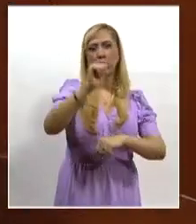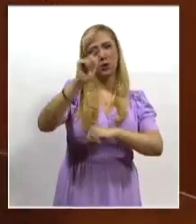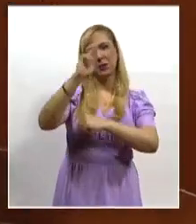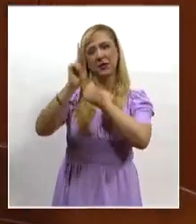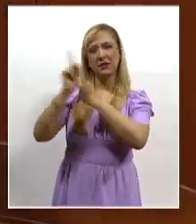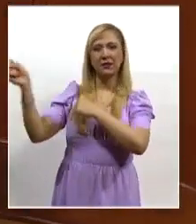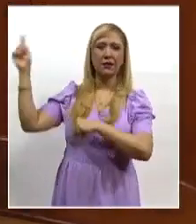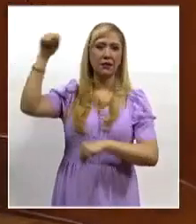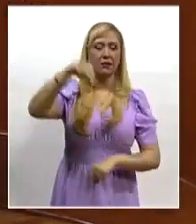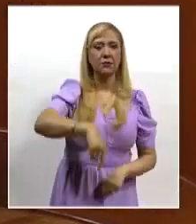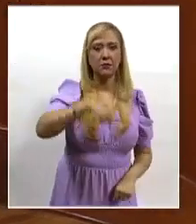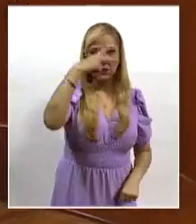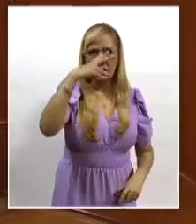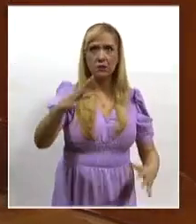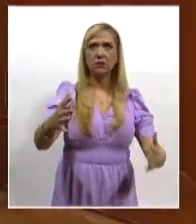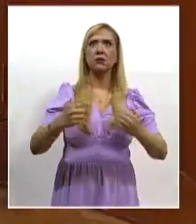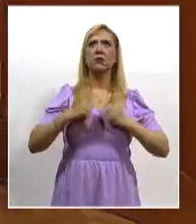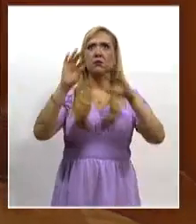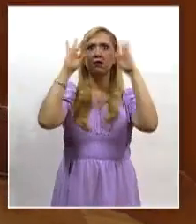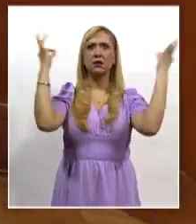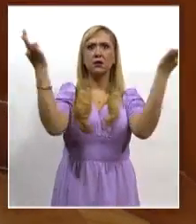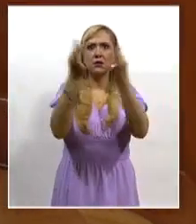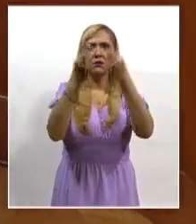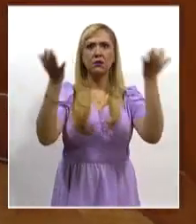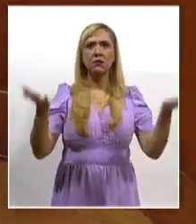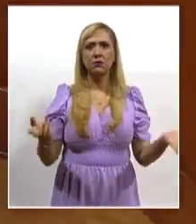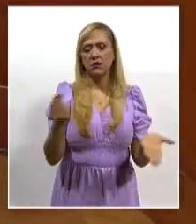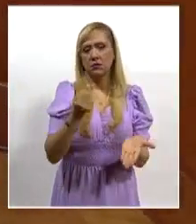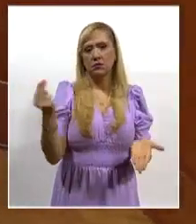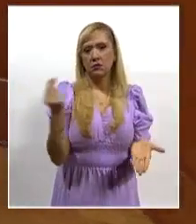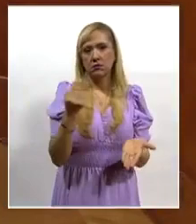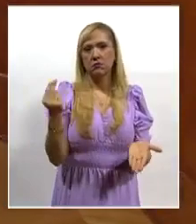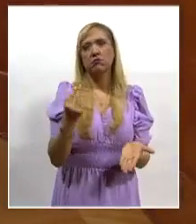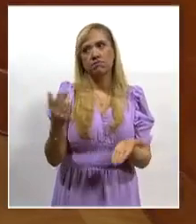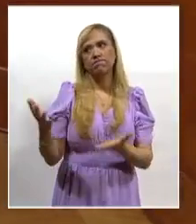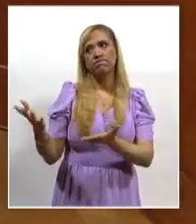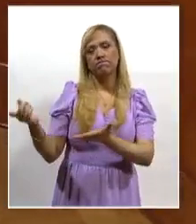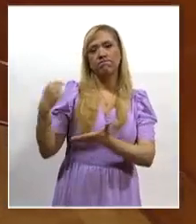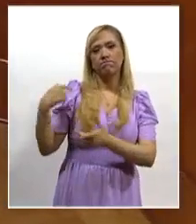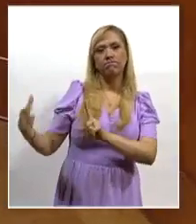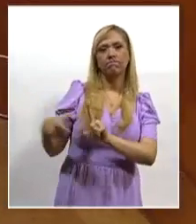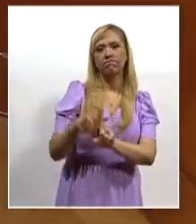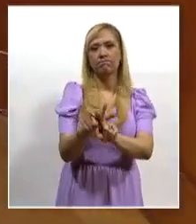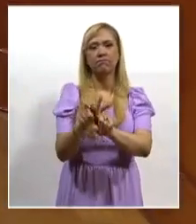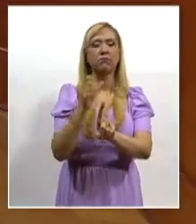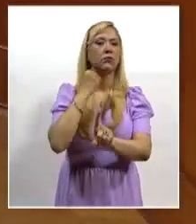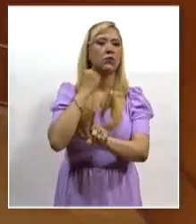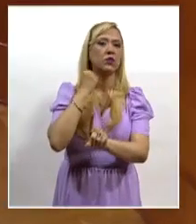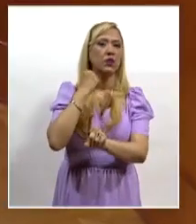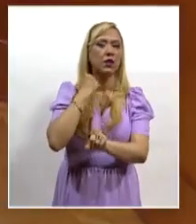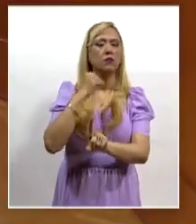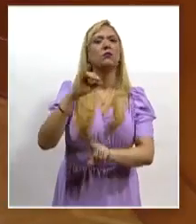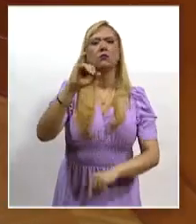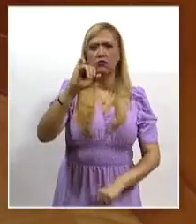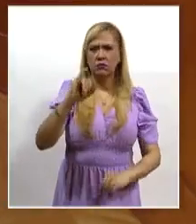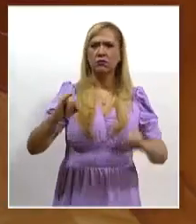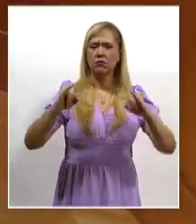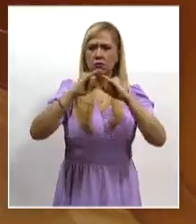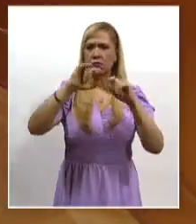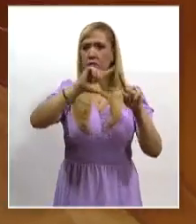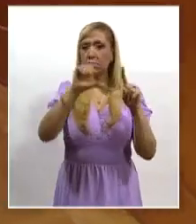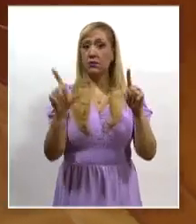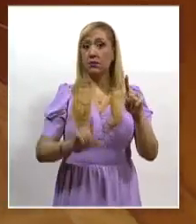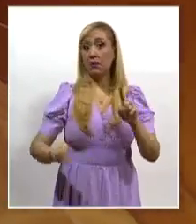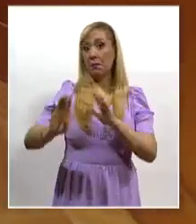sujetas a un procedimiento migratorio a contar con una defensa adecuada, el Instituto Nacional de Migración solicitó formalmente a la